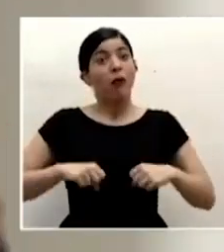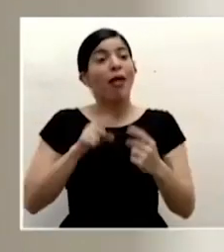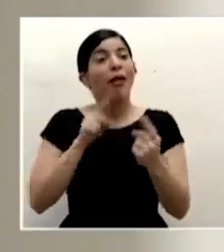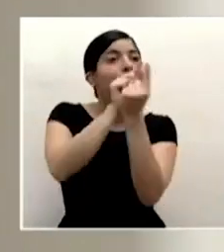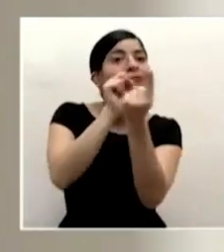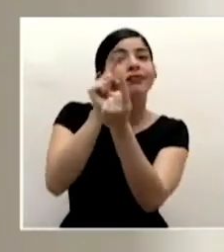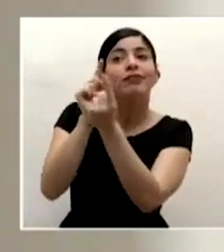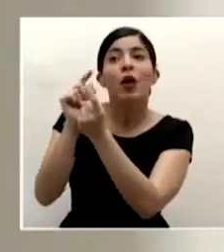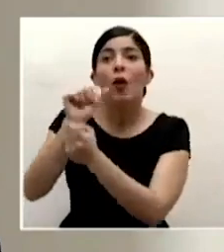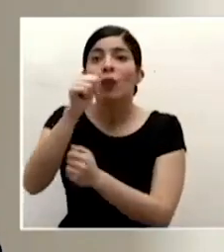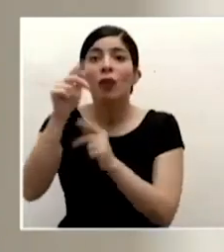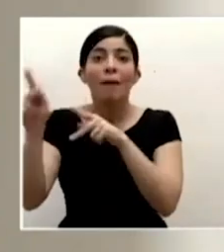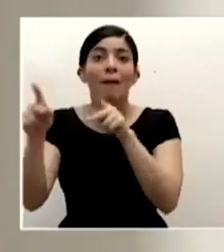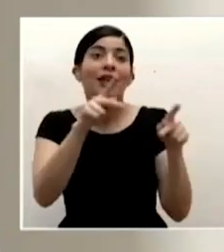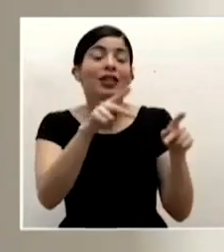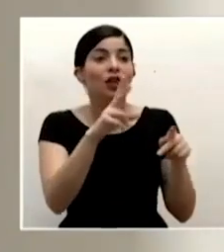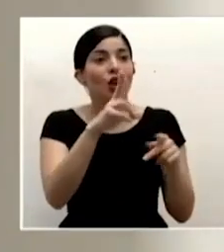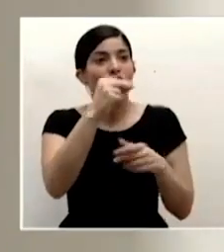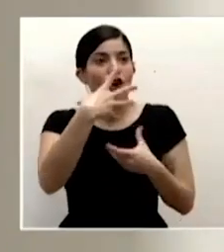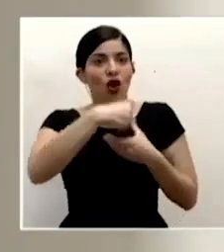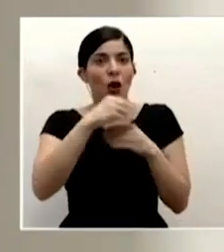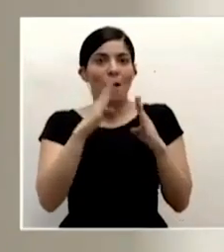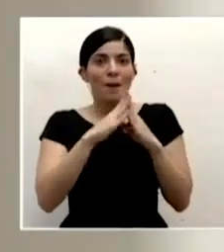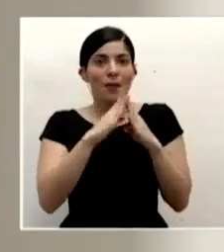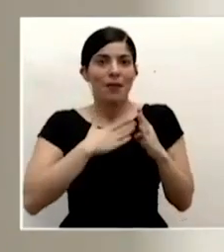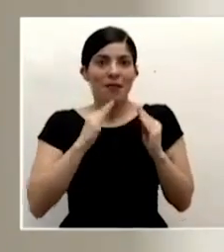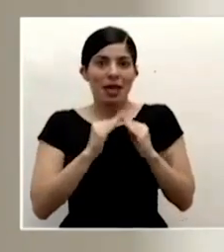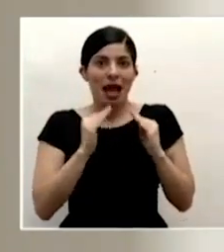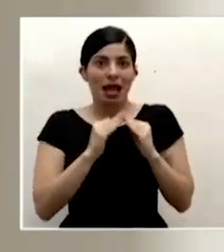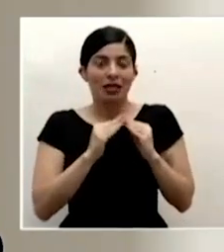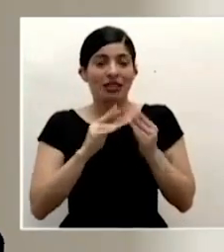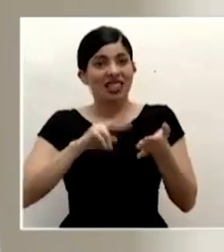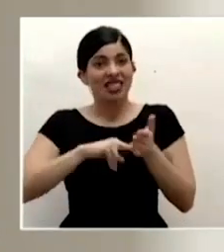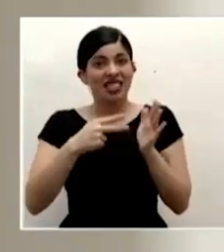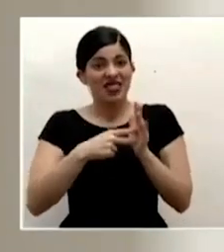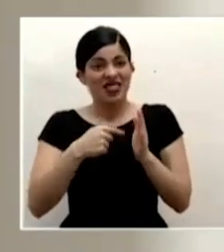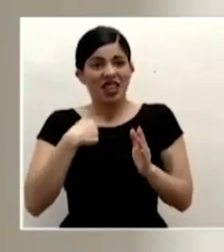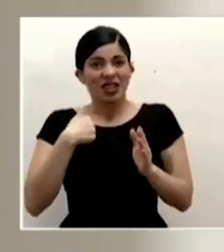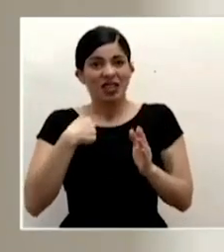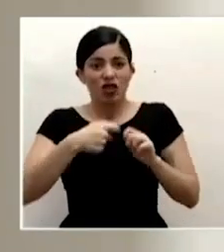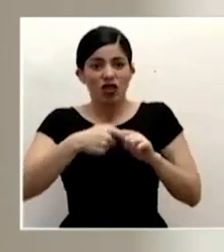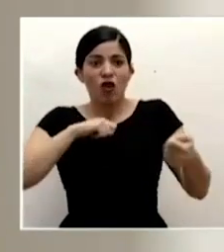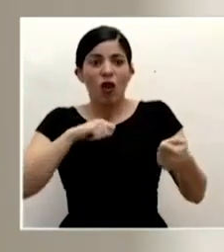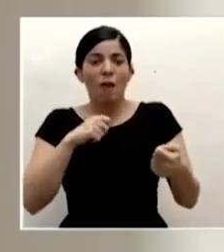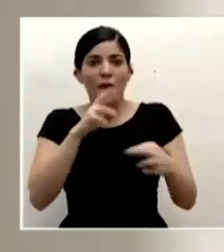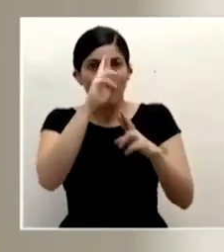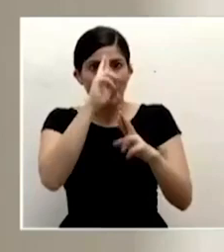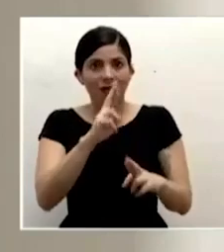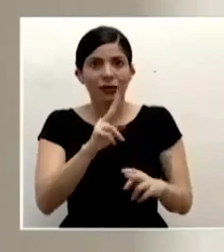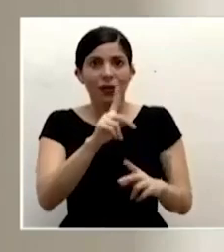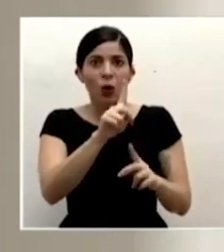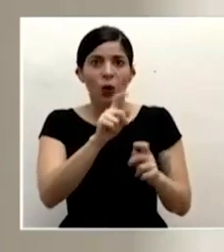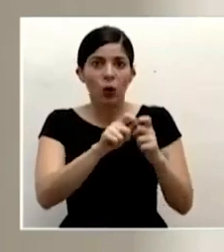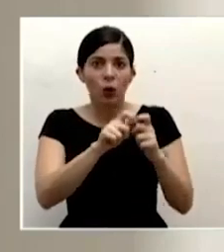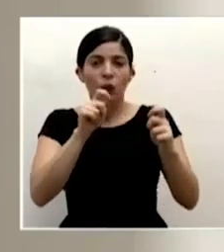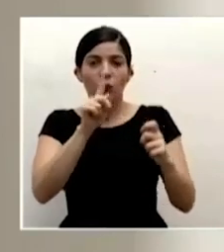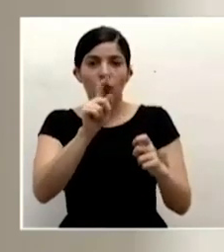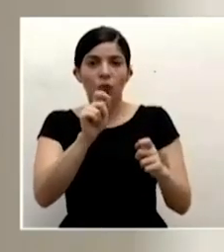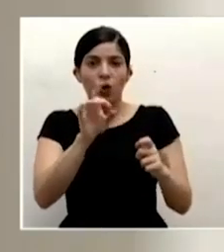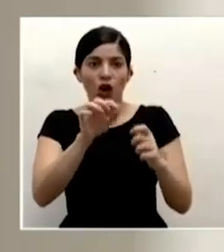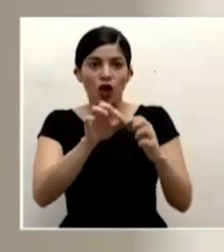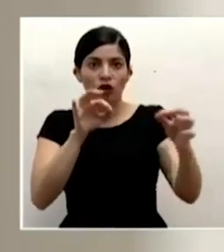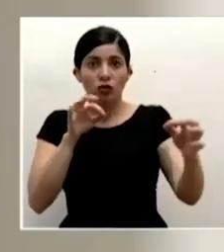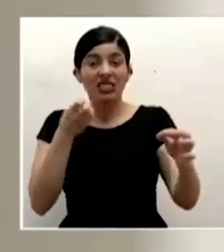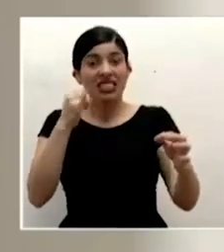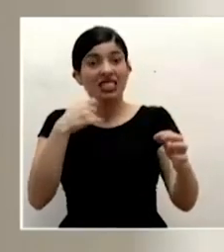no viven en mi burbuja social y que entonces estoy tragrediendo el 1.8 metros y eso más bien también me expone entonces